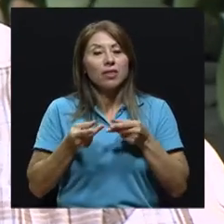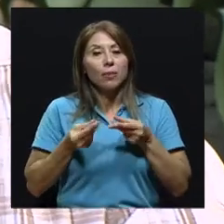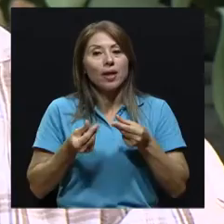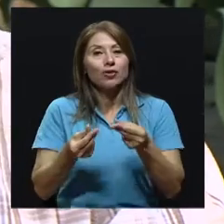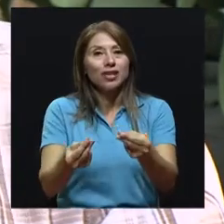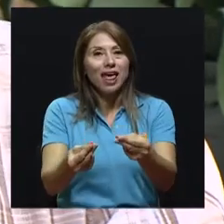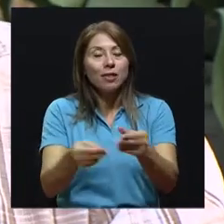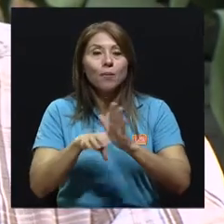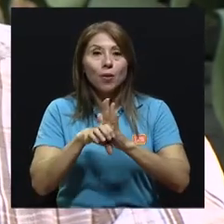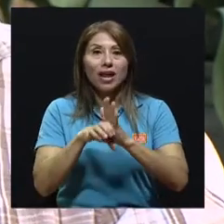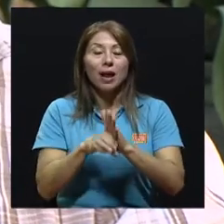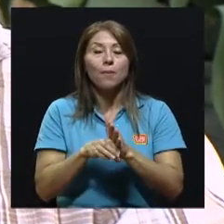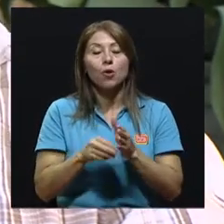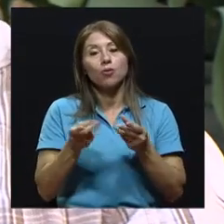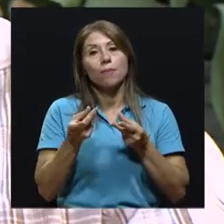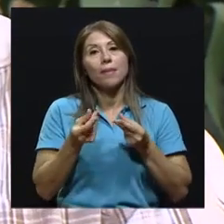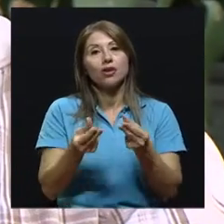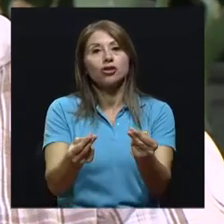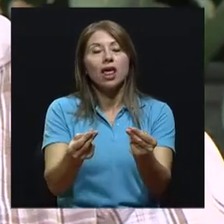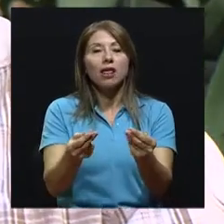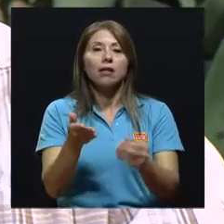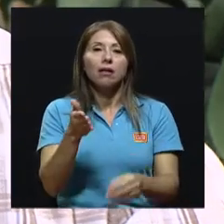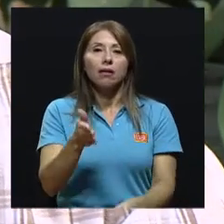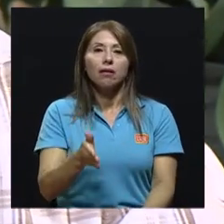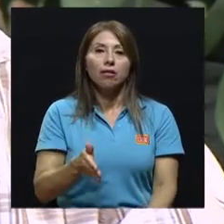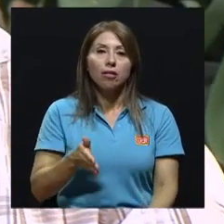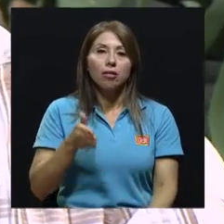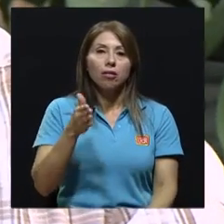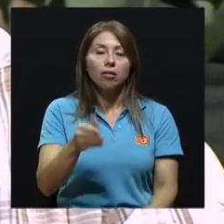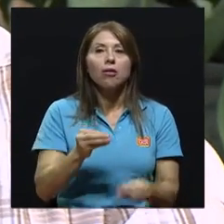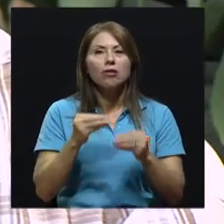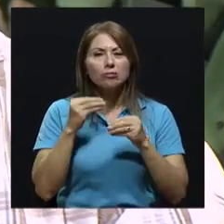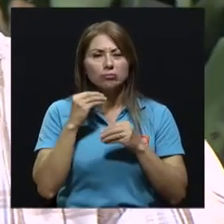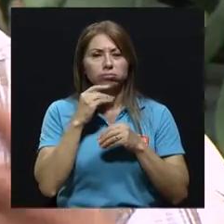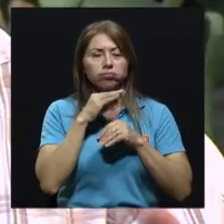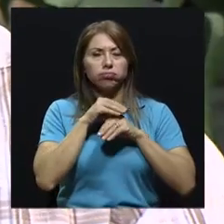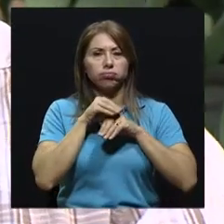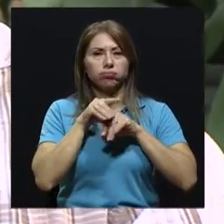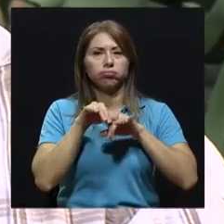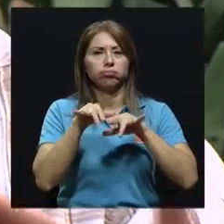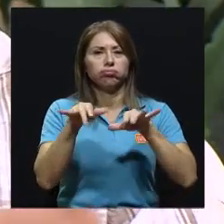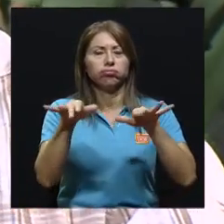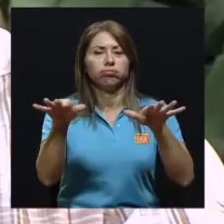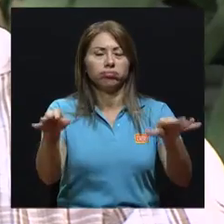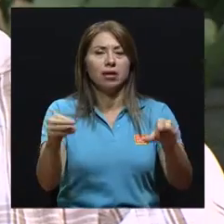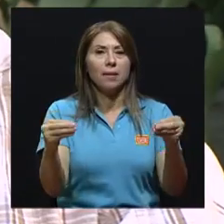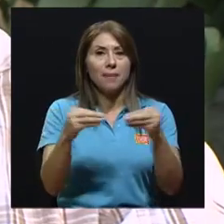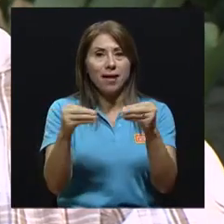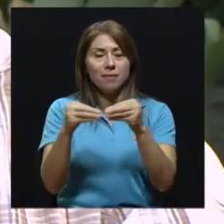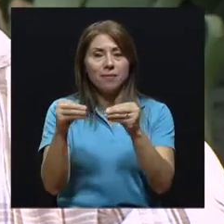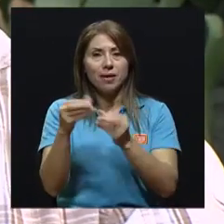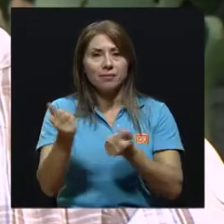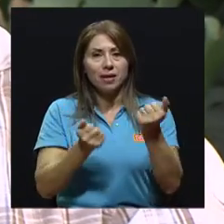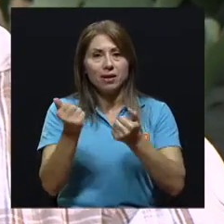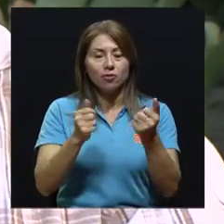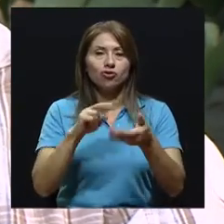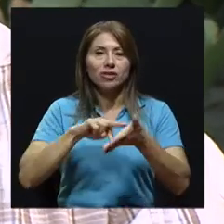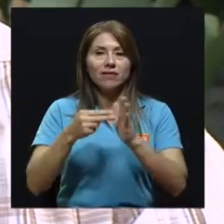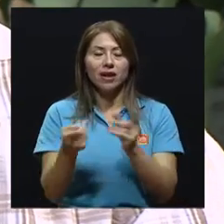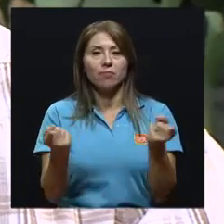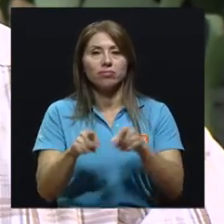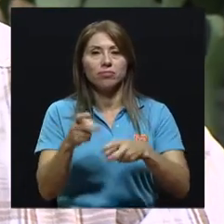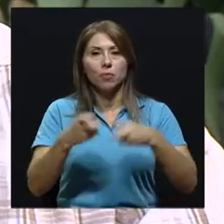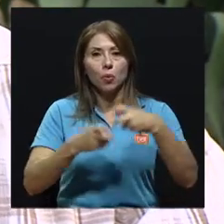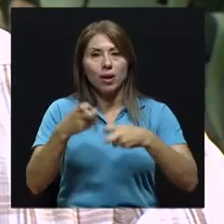vehículos emiten más cuando están en velocidades más bajas. Entonces, por supuesto, entre más vehículos tengamos circulando a esas velocidades, también va a ser un problema.